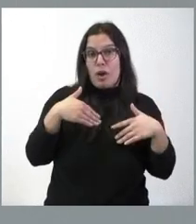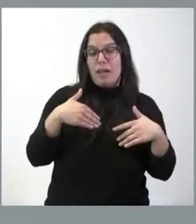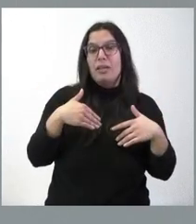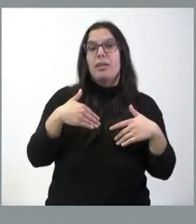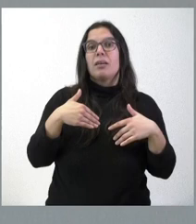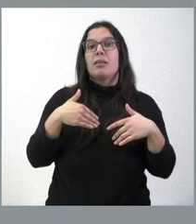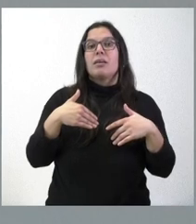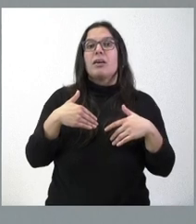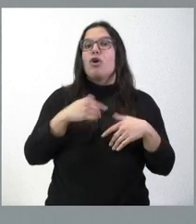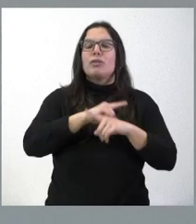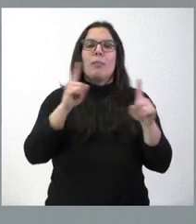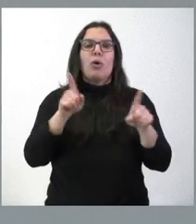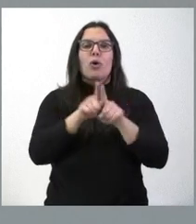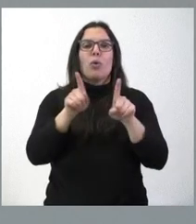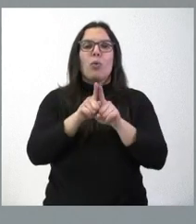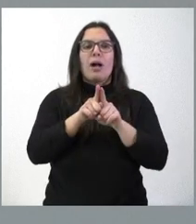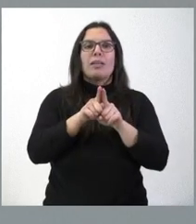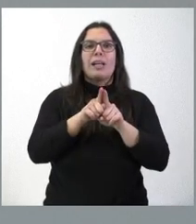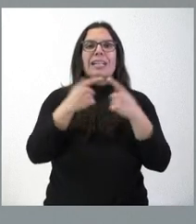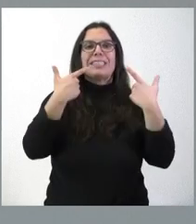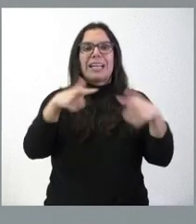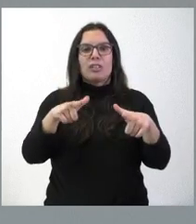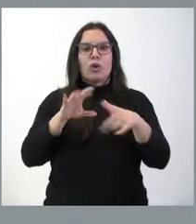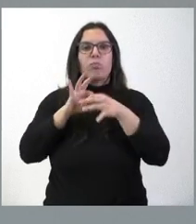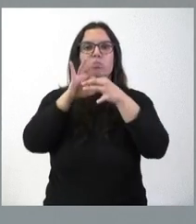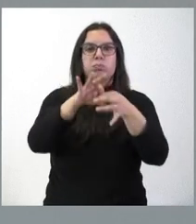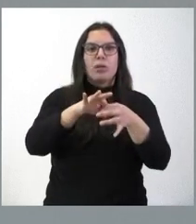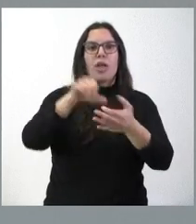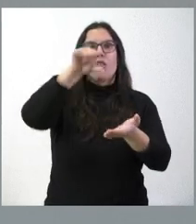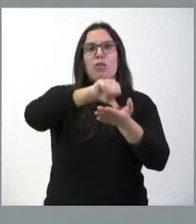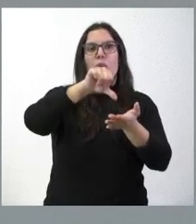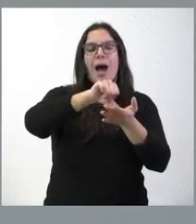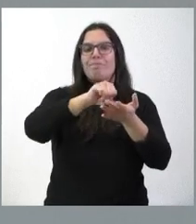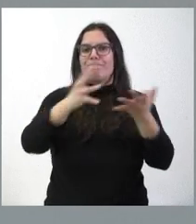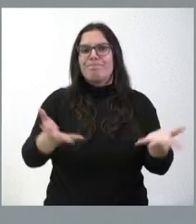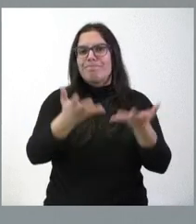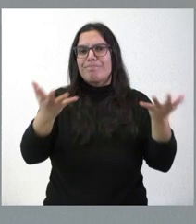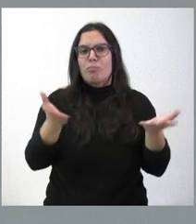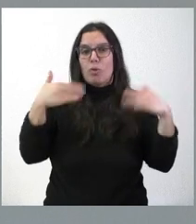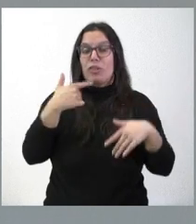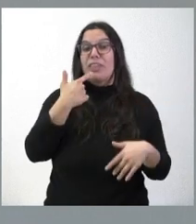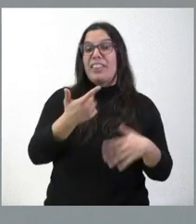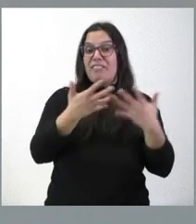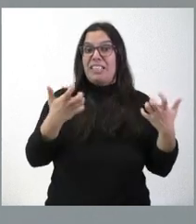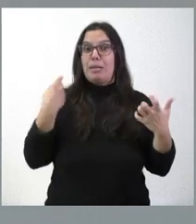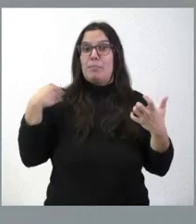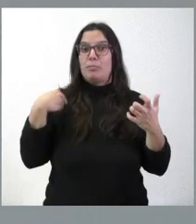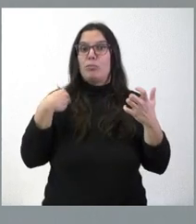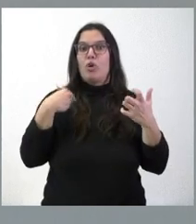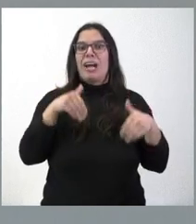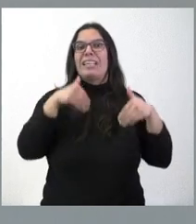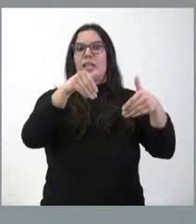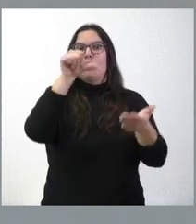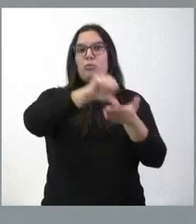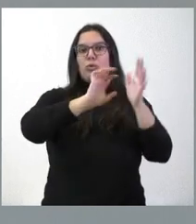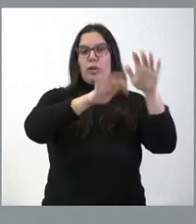tampoco una presencia relevante del sector espacial en la ciudad. Esto es lo que dice de León. Por tanto, en el punto positivo para